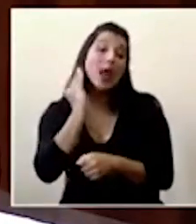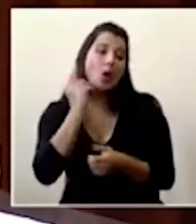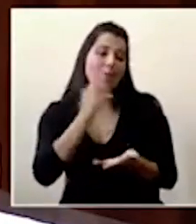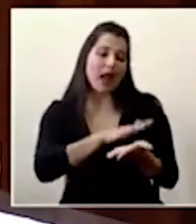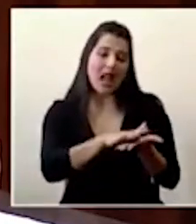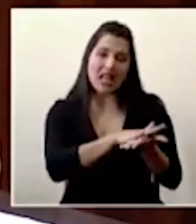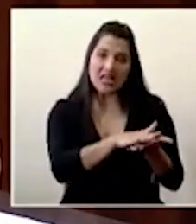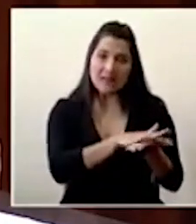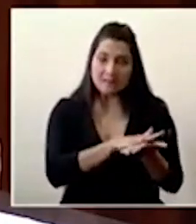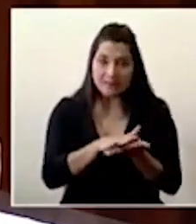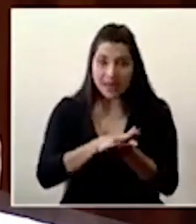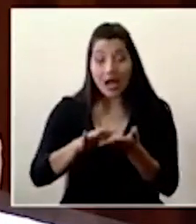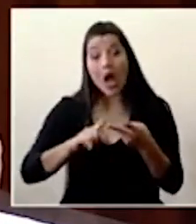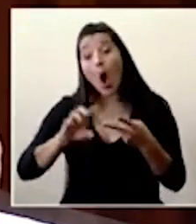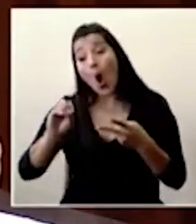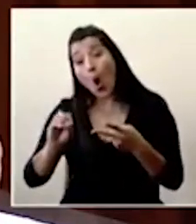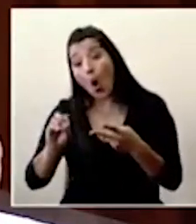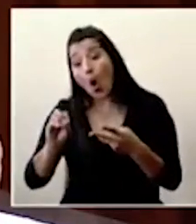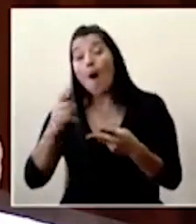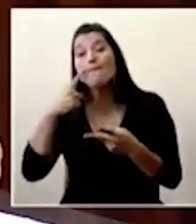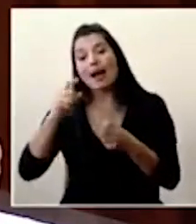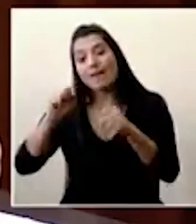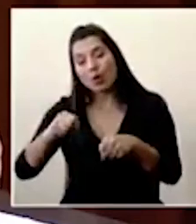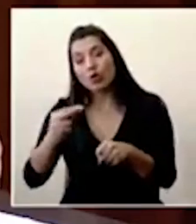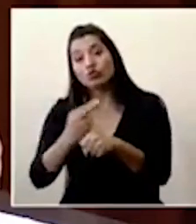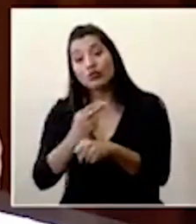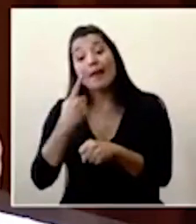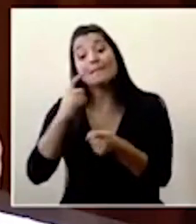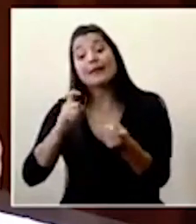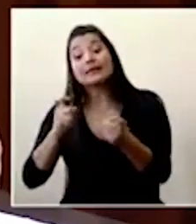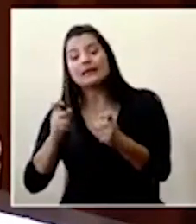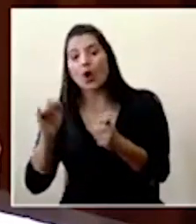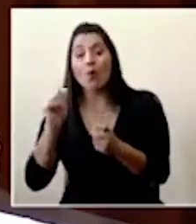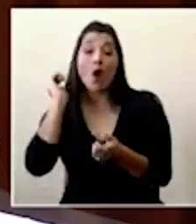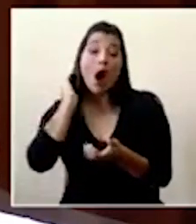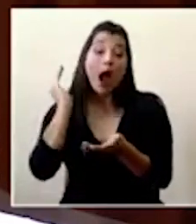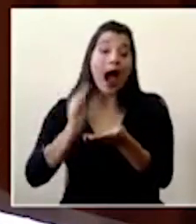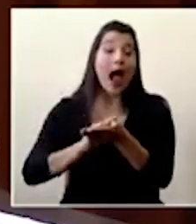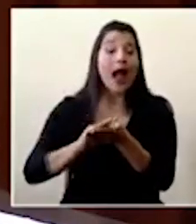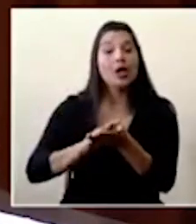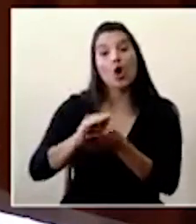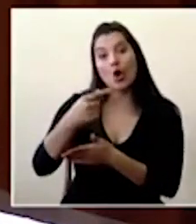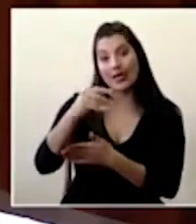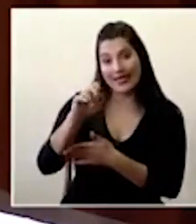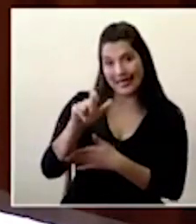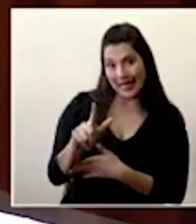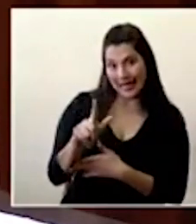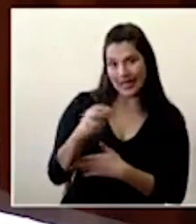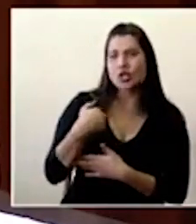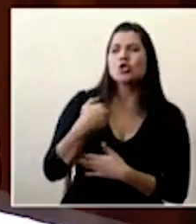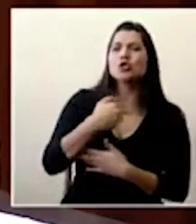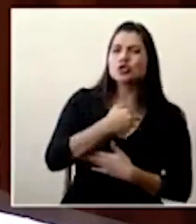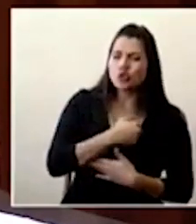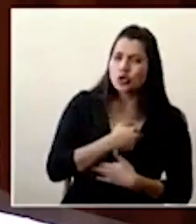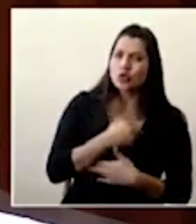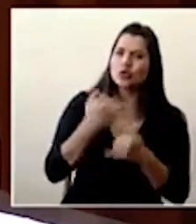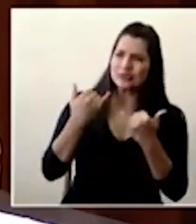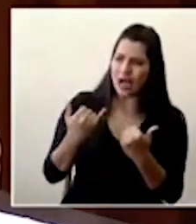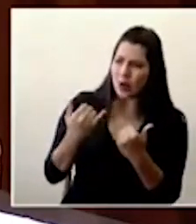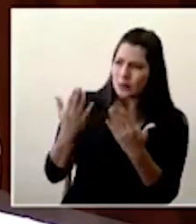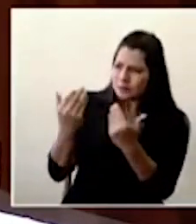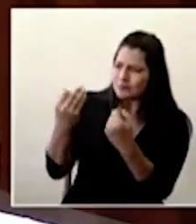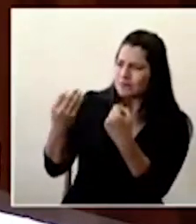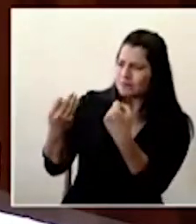sea el alcohol base del alcohol en gel. Estamos profundizando en esos estudios para entender esa cadena de abasto y